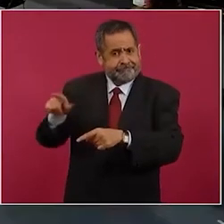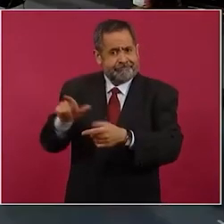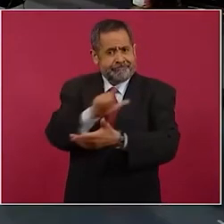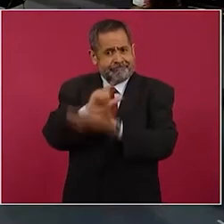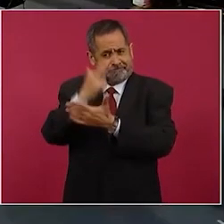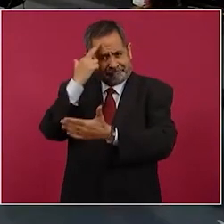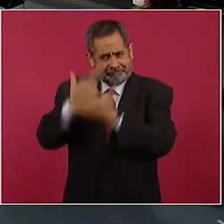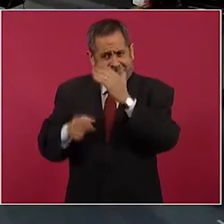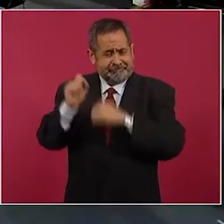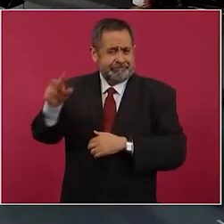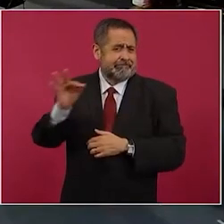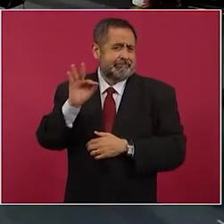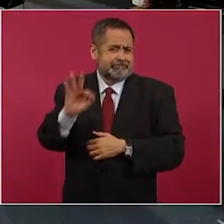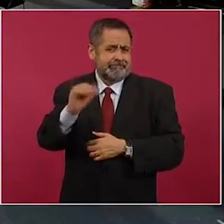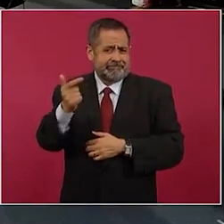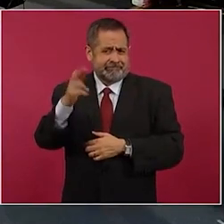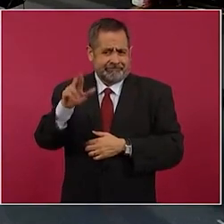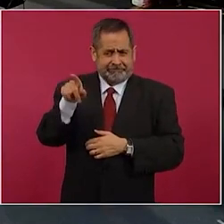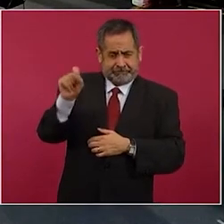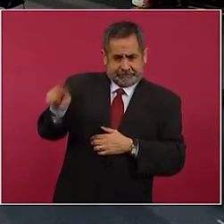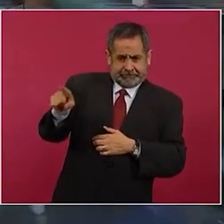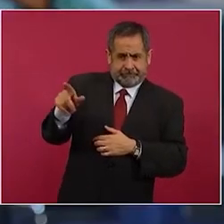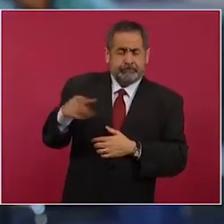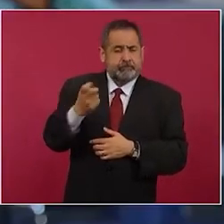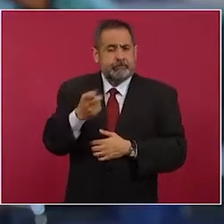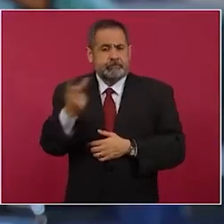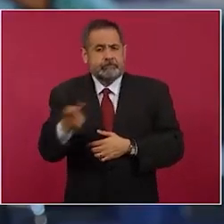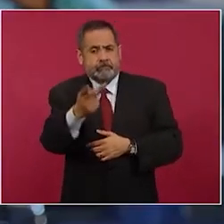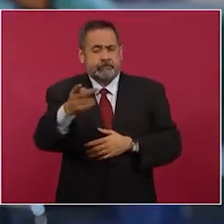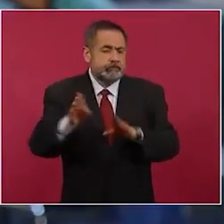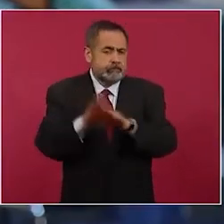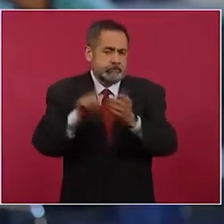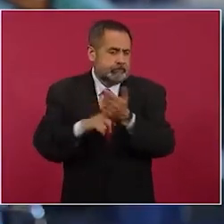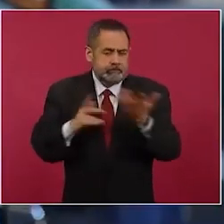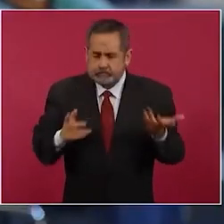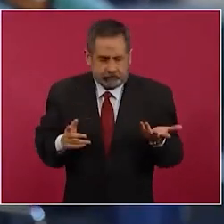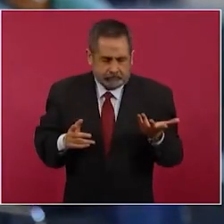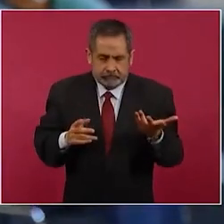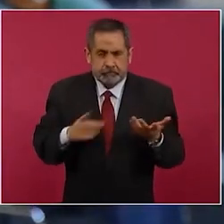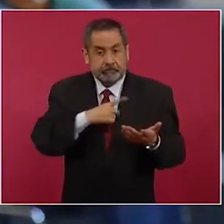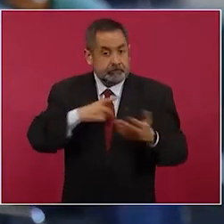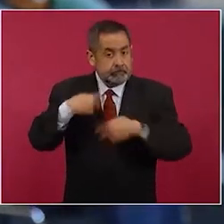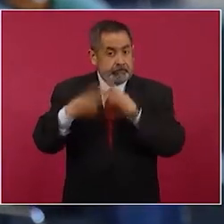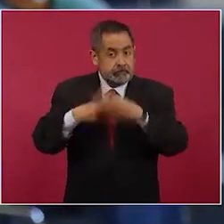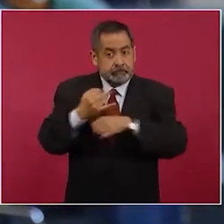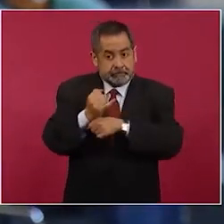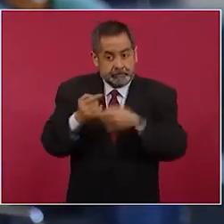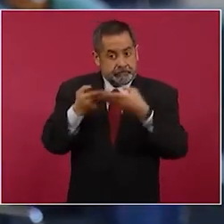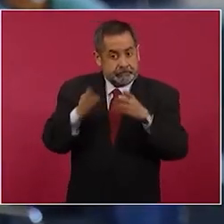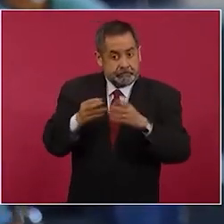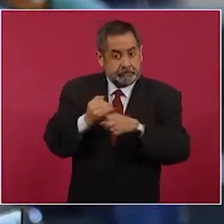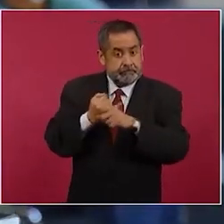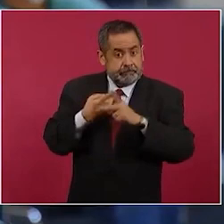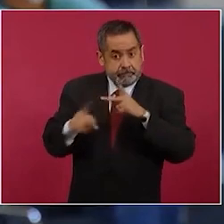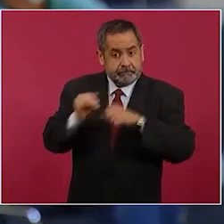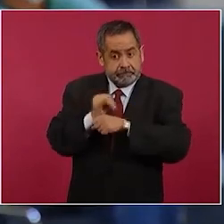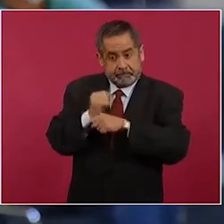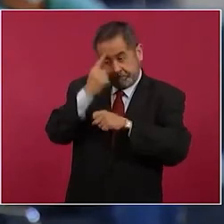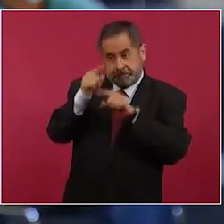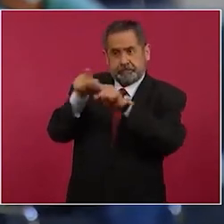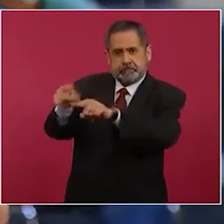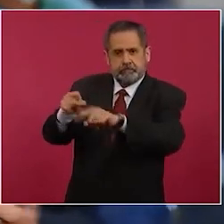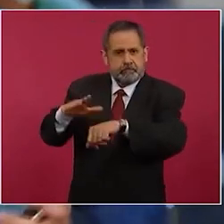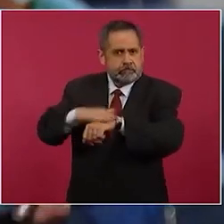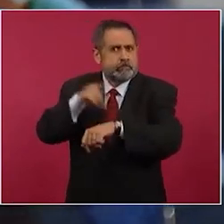el propio fiscal general de la república por eso le preguntaba si en todo caso se tendría que abrir una investigación en contra del propio fiscal pues precisamente